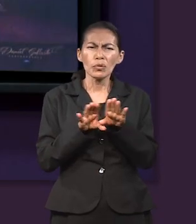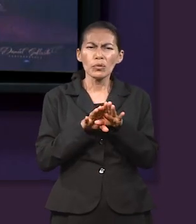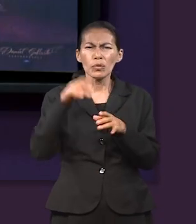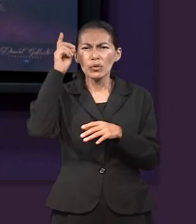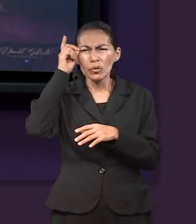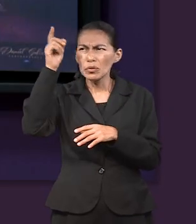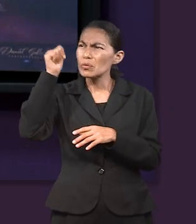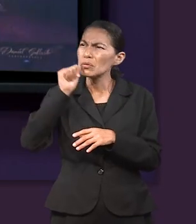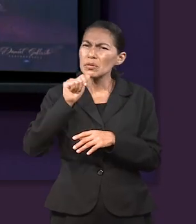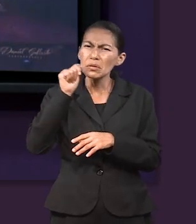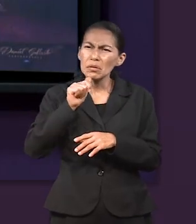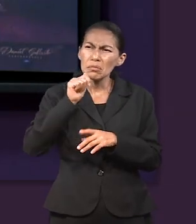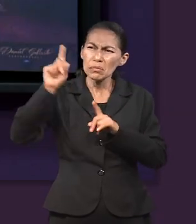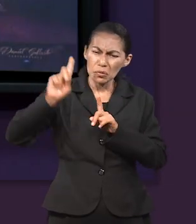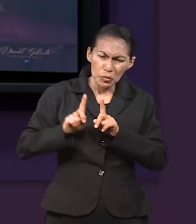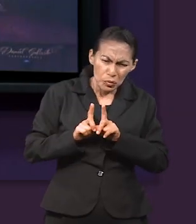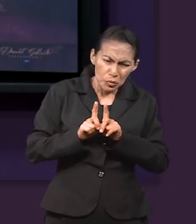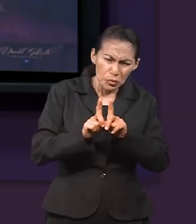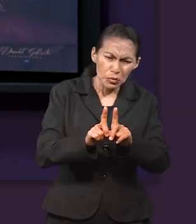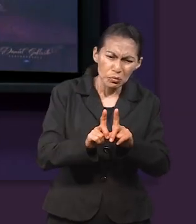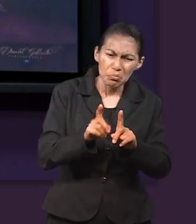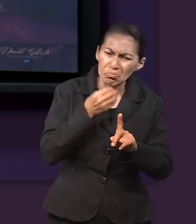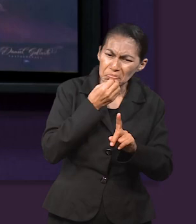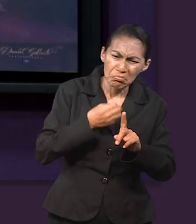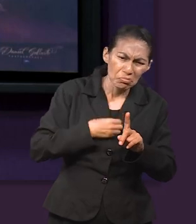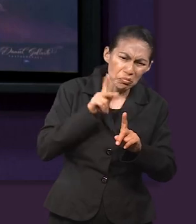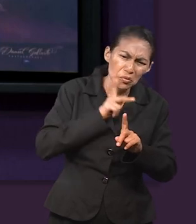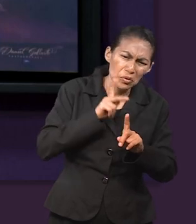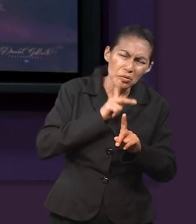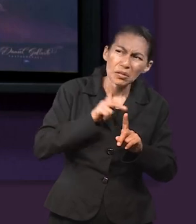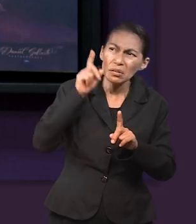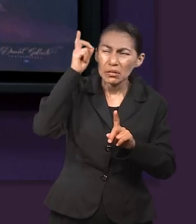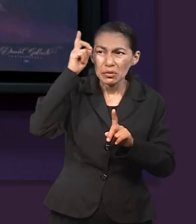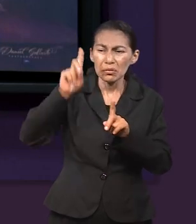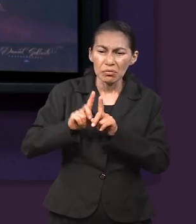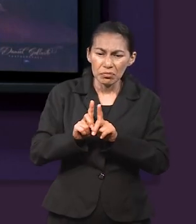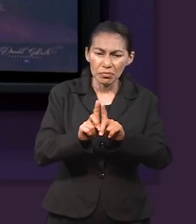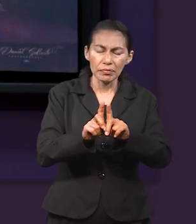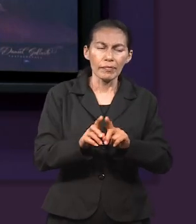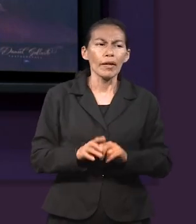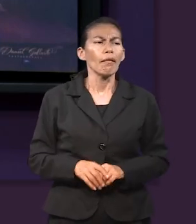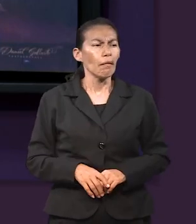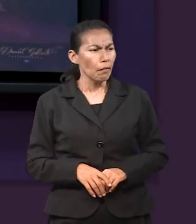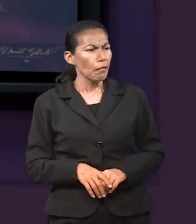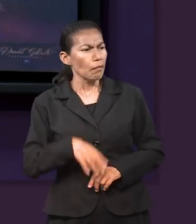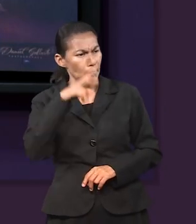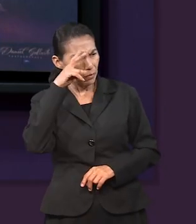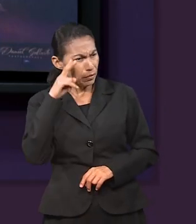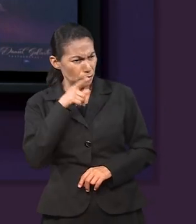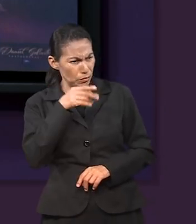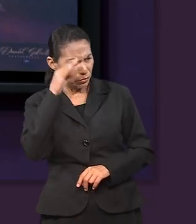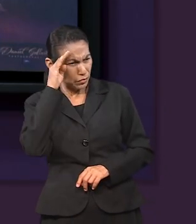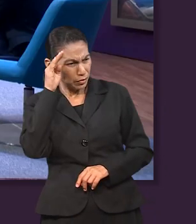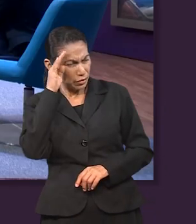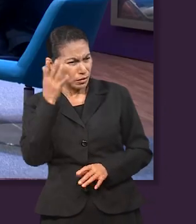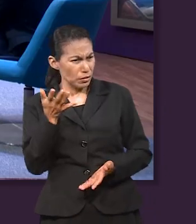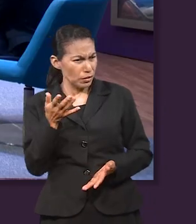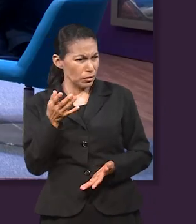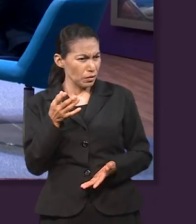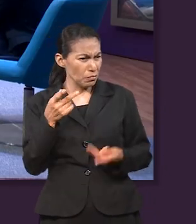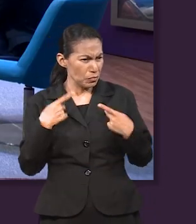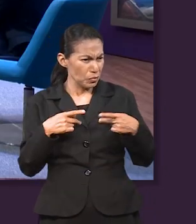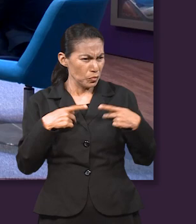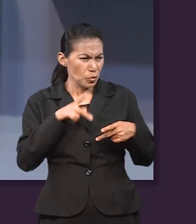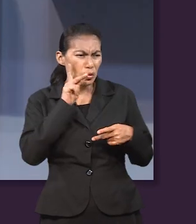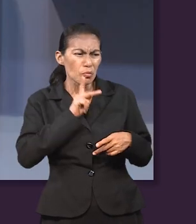nosotros mismos demostrarnos y demostrarle a Dios y saber, tener la certeza de que él está con nosotros cuando podemos pasar una prueba de que él